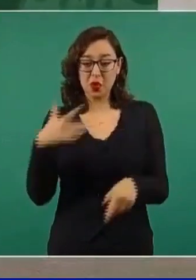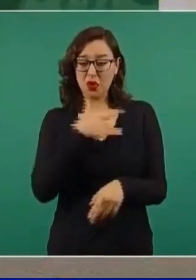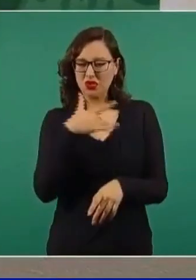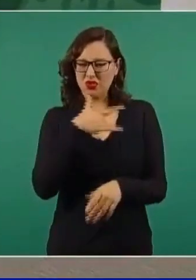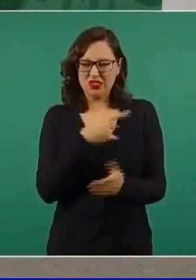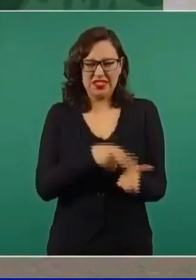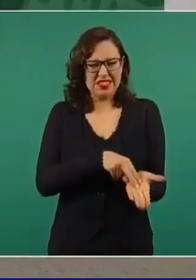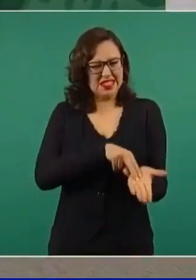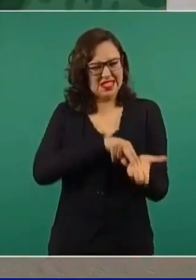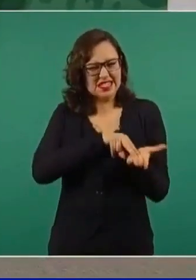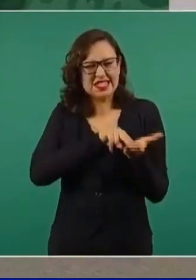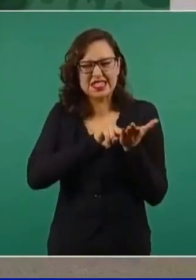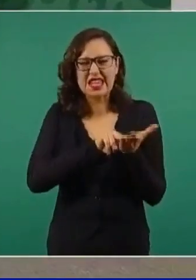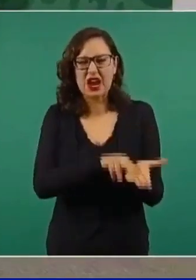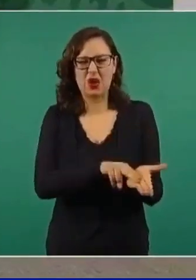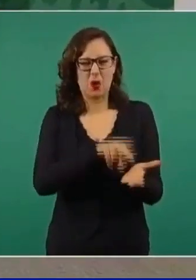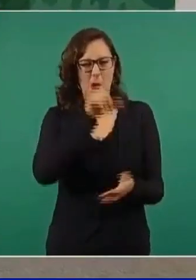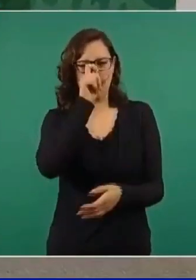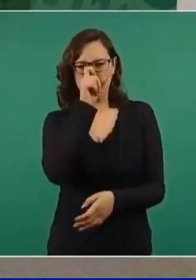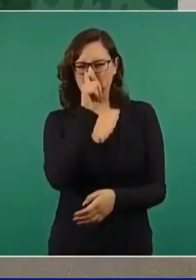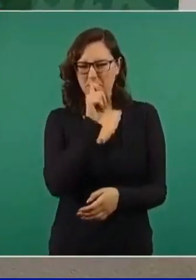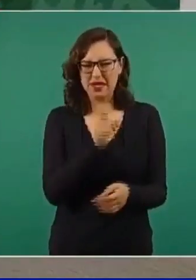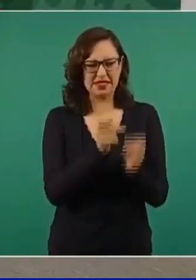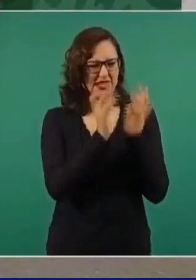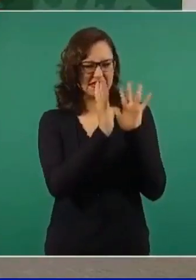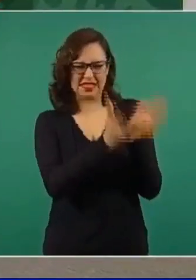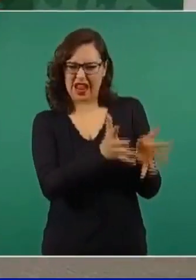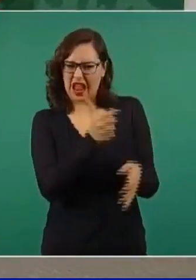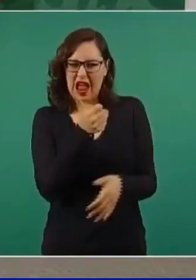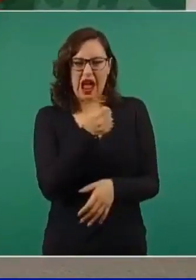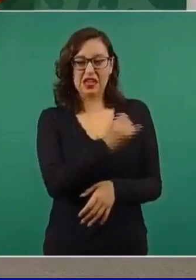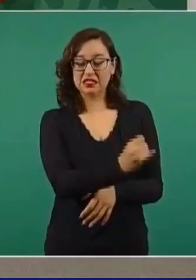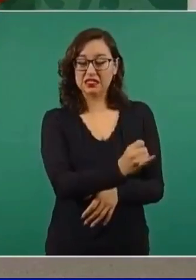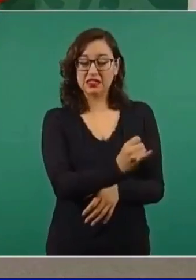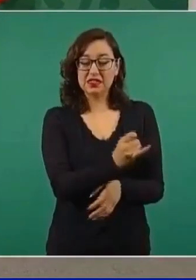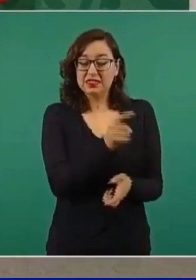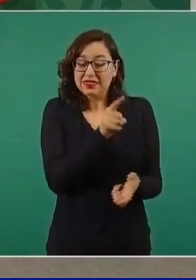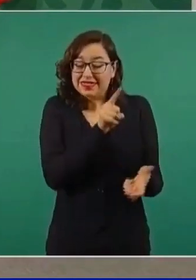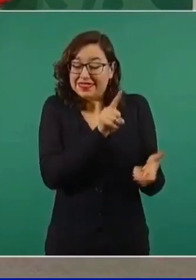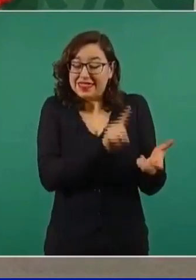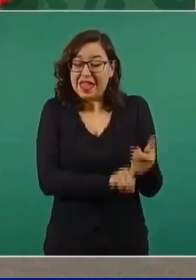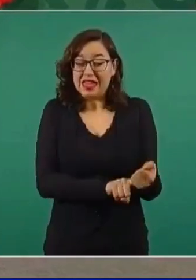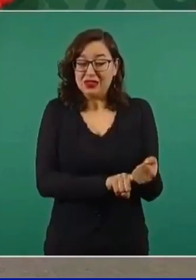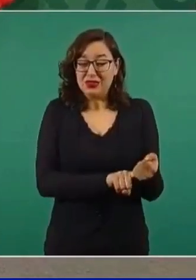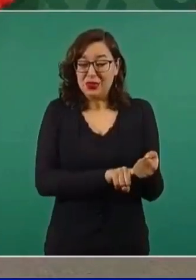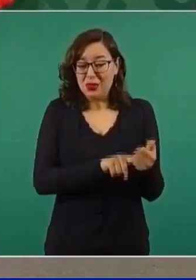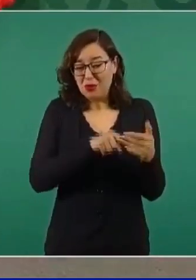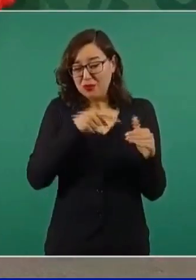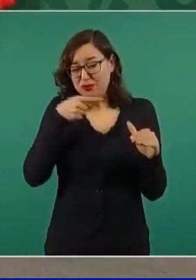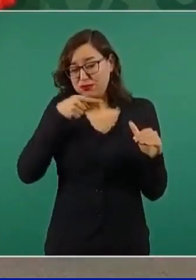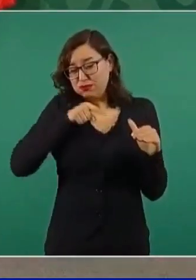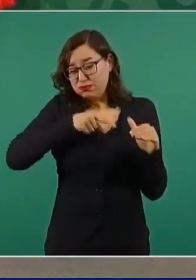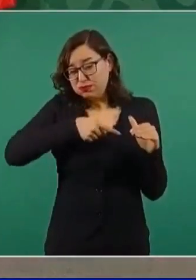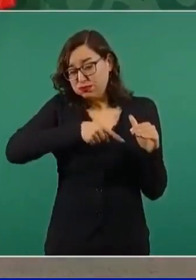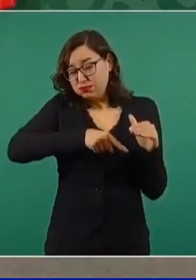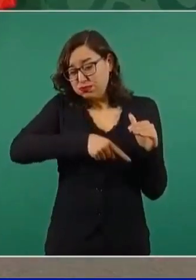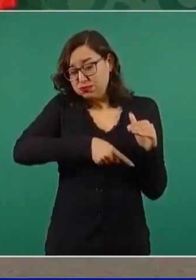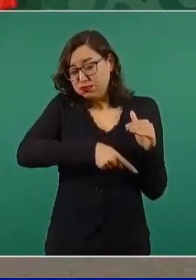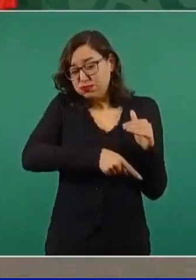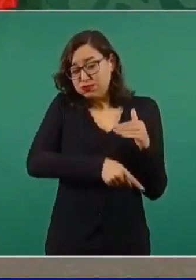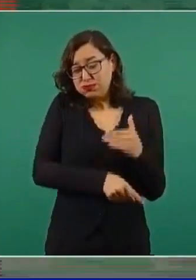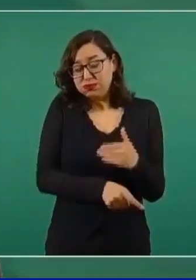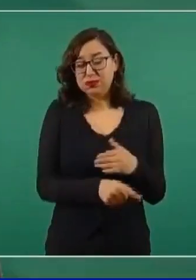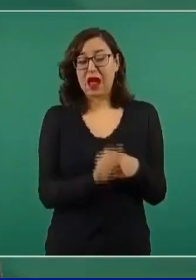hay siempre